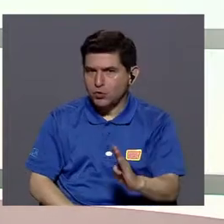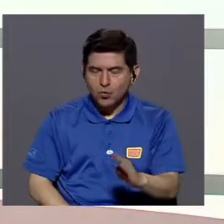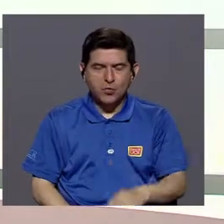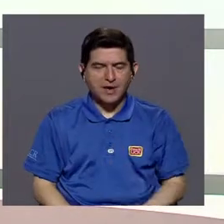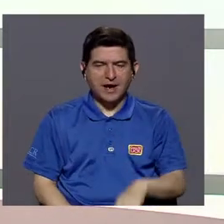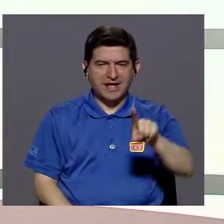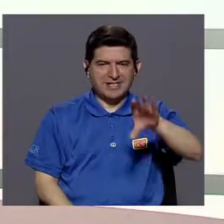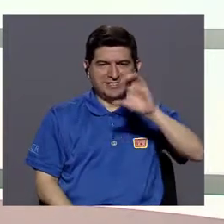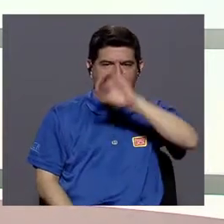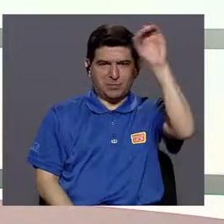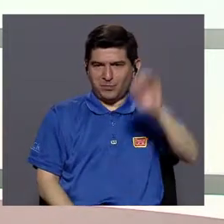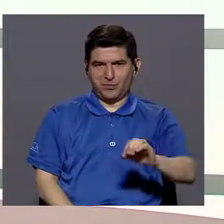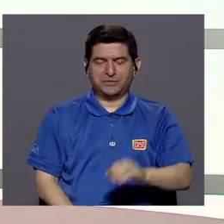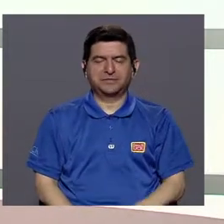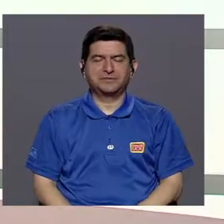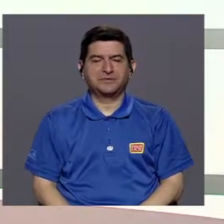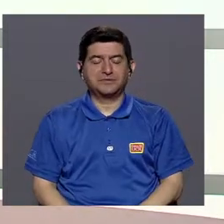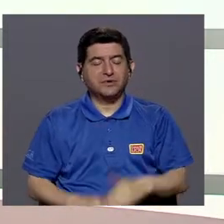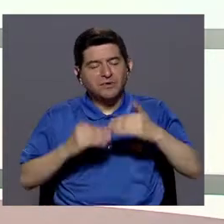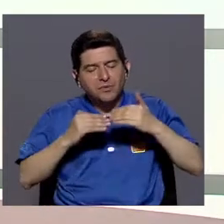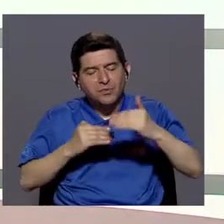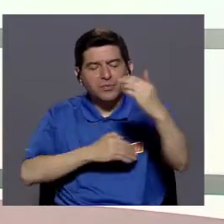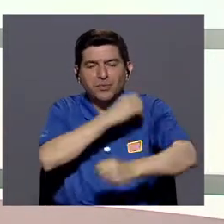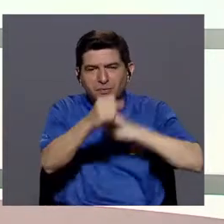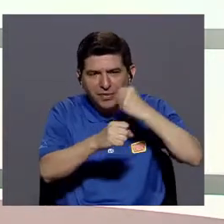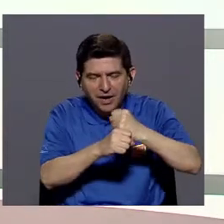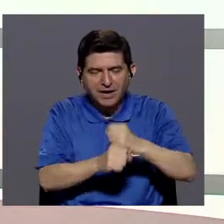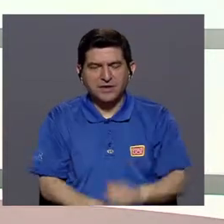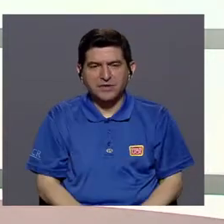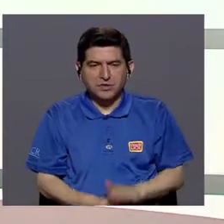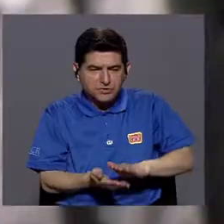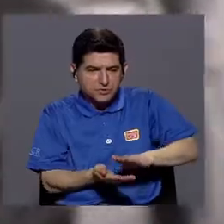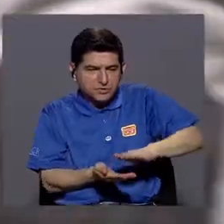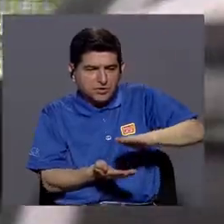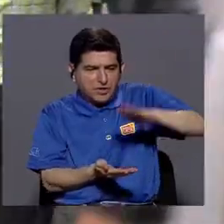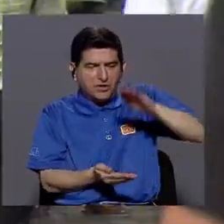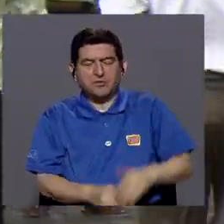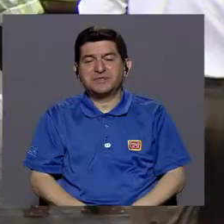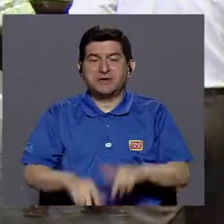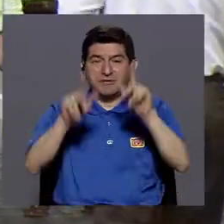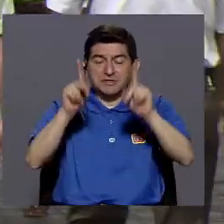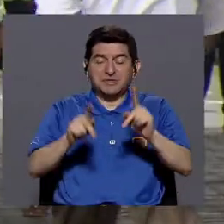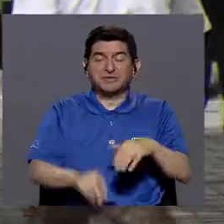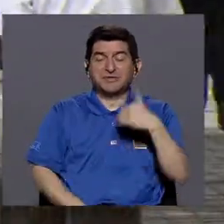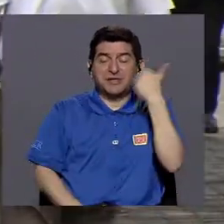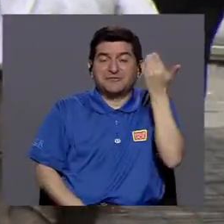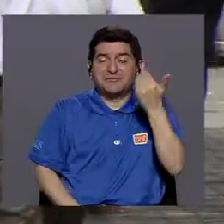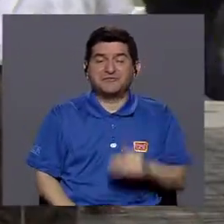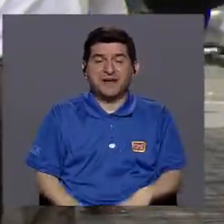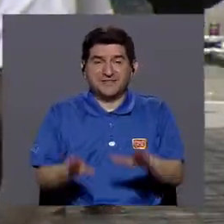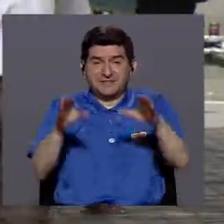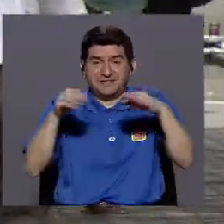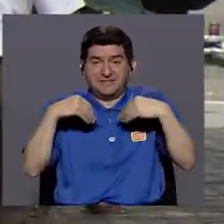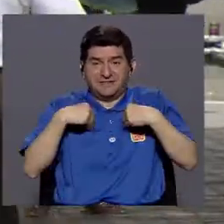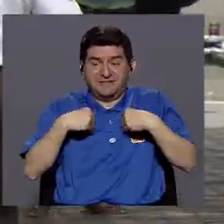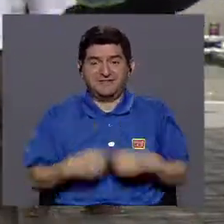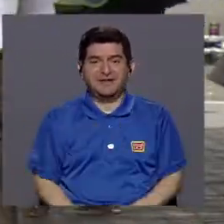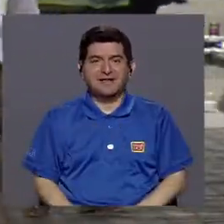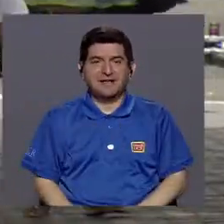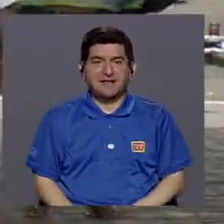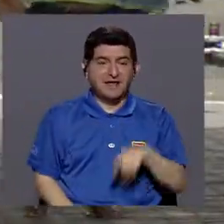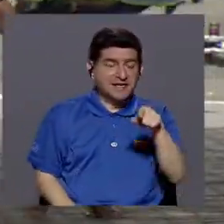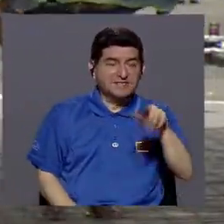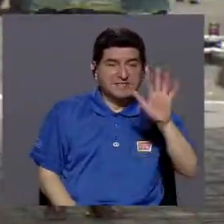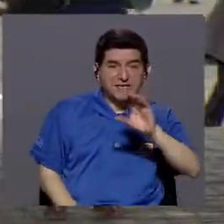nunca alcanzamos el 100%. Entonces, a lo largo de los años, se van acumulando lo que se llaman susceptibles. Esos 5% que queda de cada